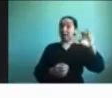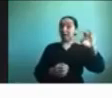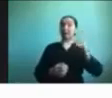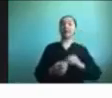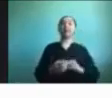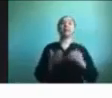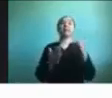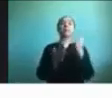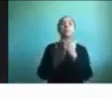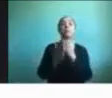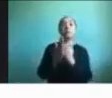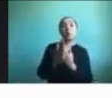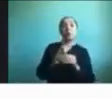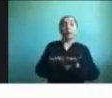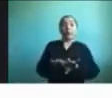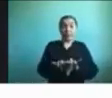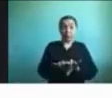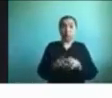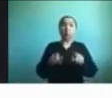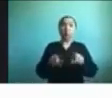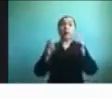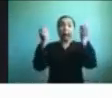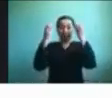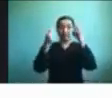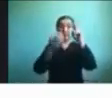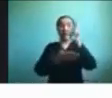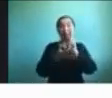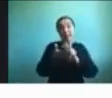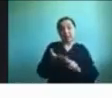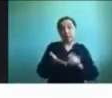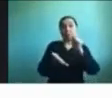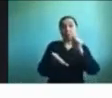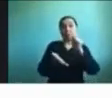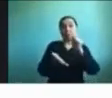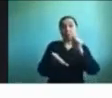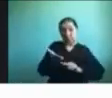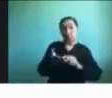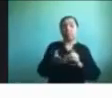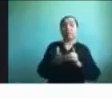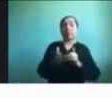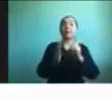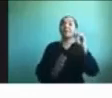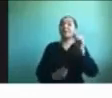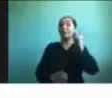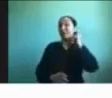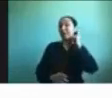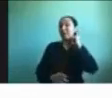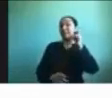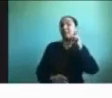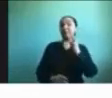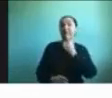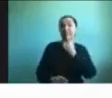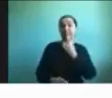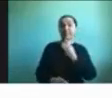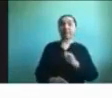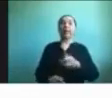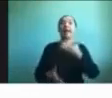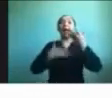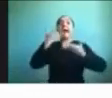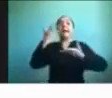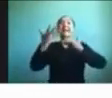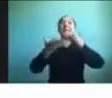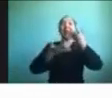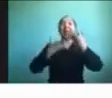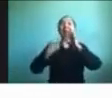aprendizaje de la lectoescritura para personas con discapacidad auditiva. Canta Letras, cumple con el mismo objetivo.